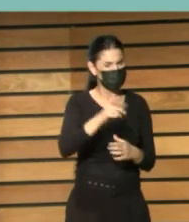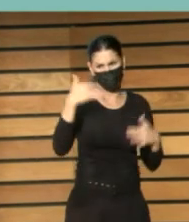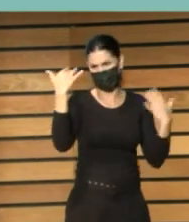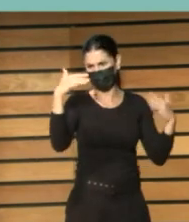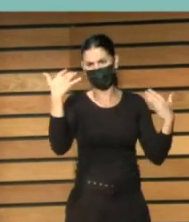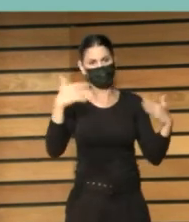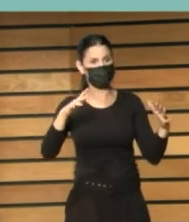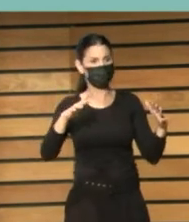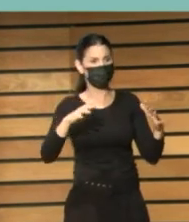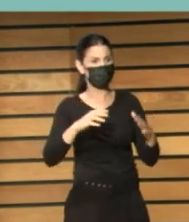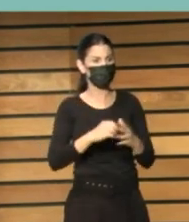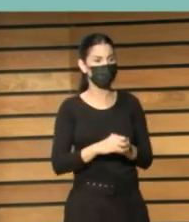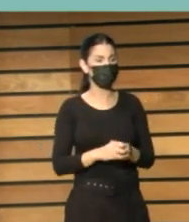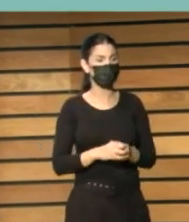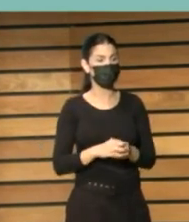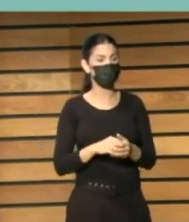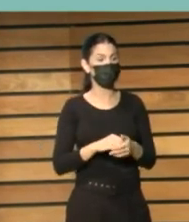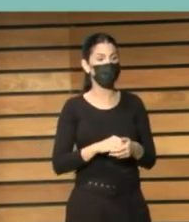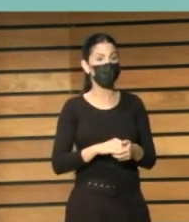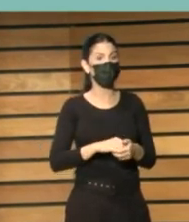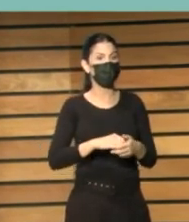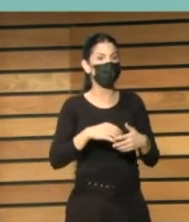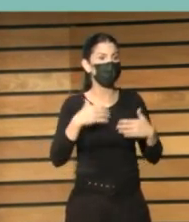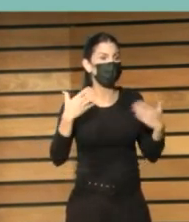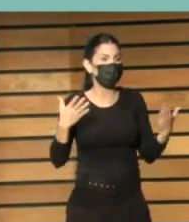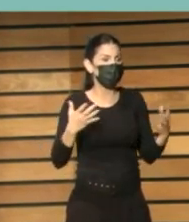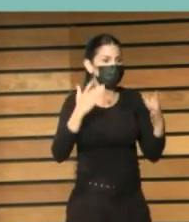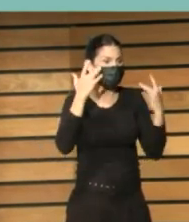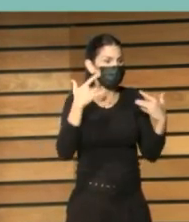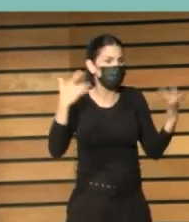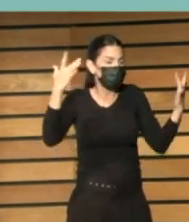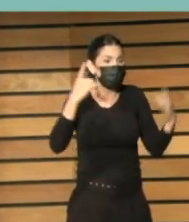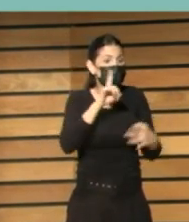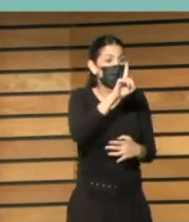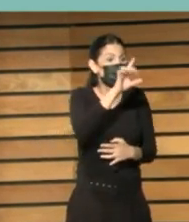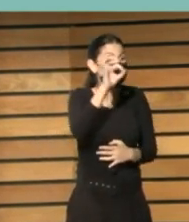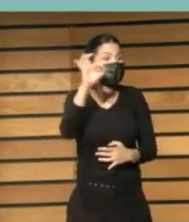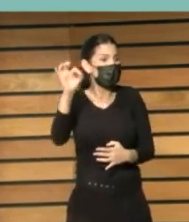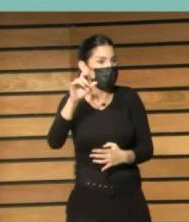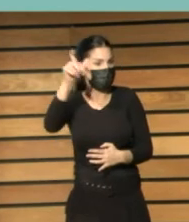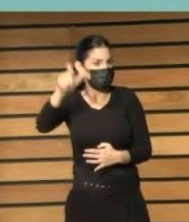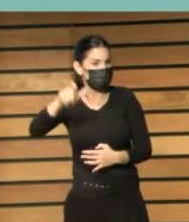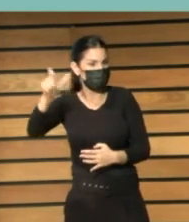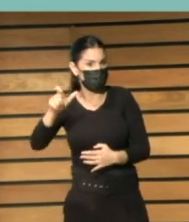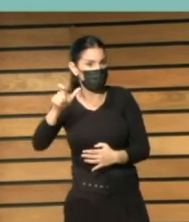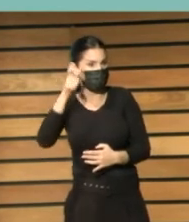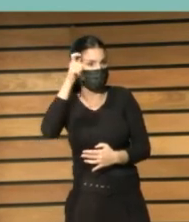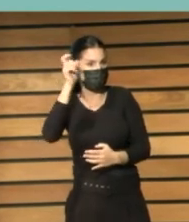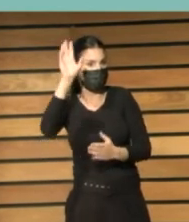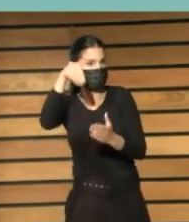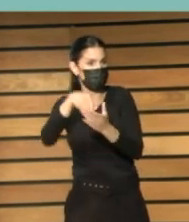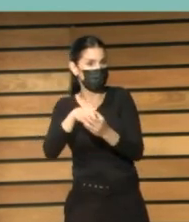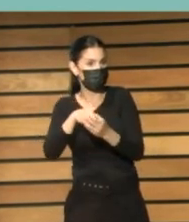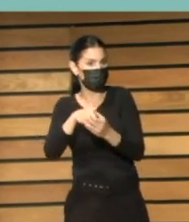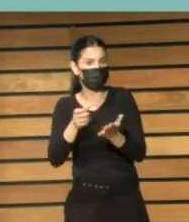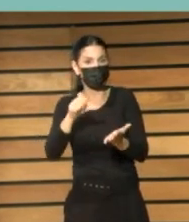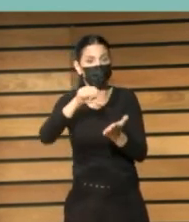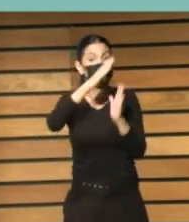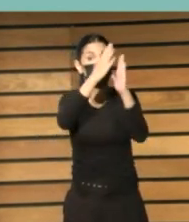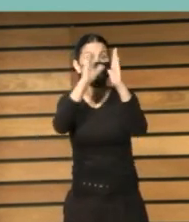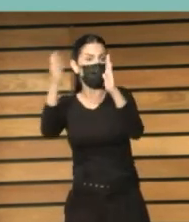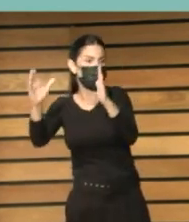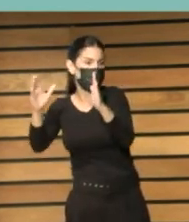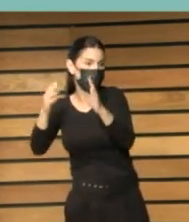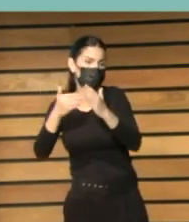o sea es inviable que un municipio de 100 habitantes o de 80 habitantes pueda tener una biblioteca el tema de las